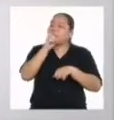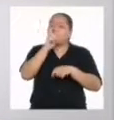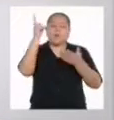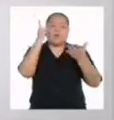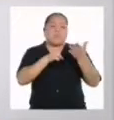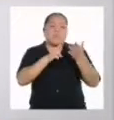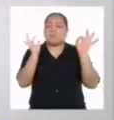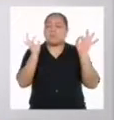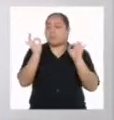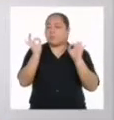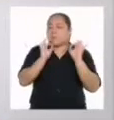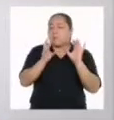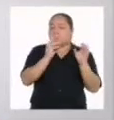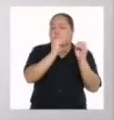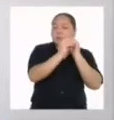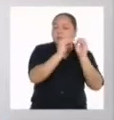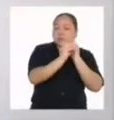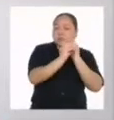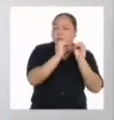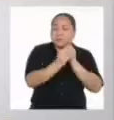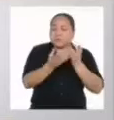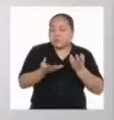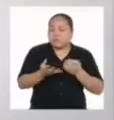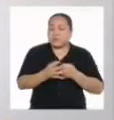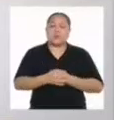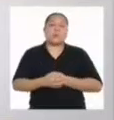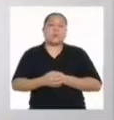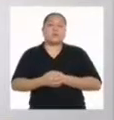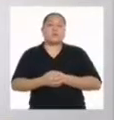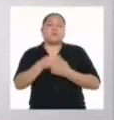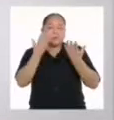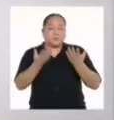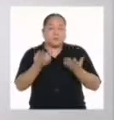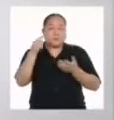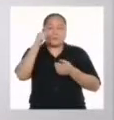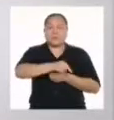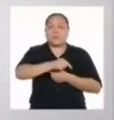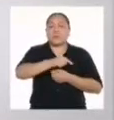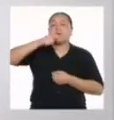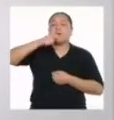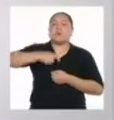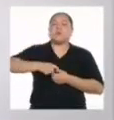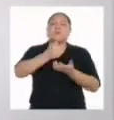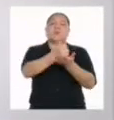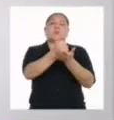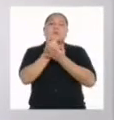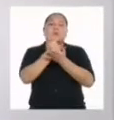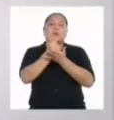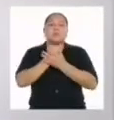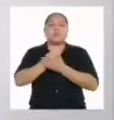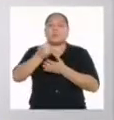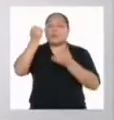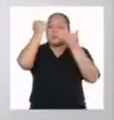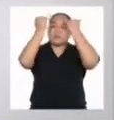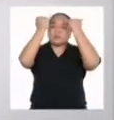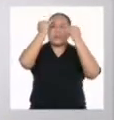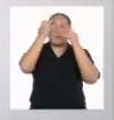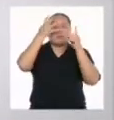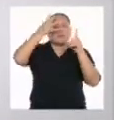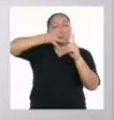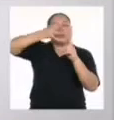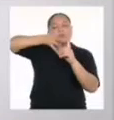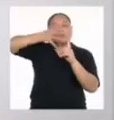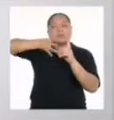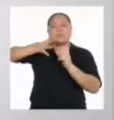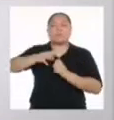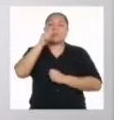notamos aspectos en los que podríamos mejorar Para eso nos sirven nuestros criterios de evaluación